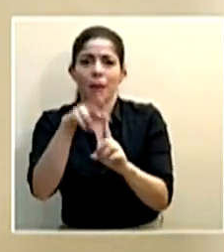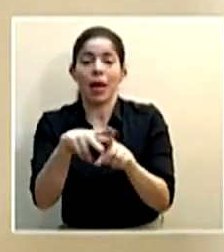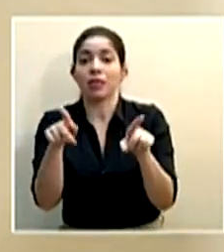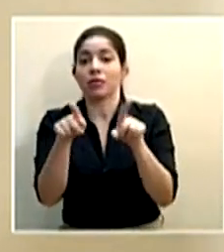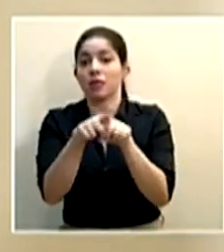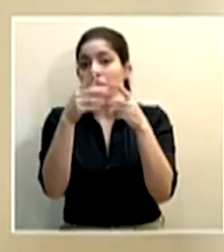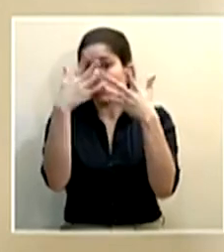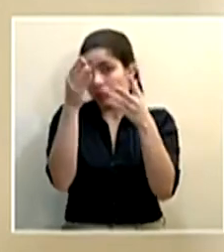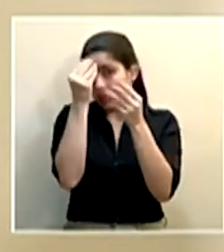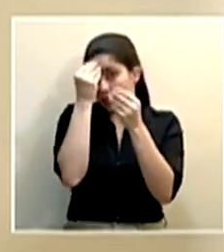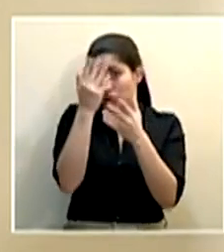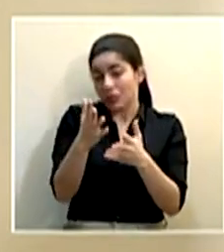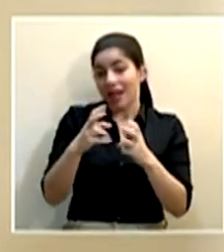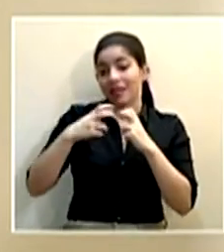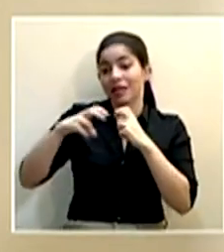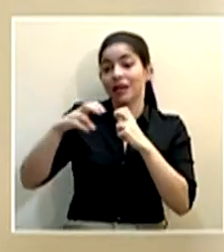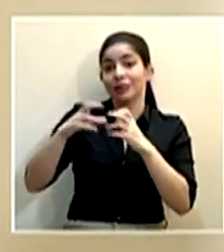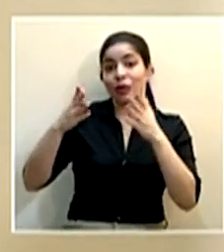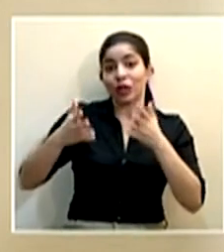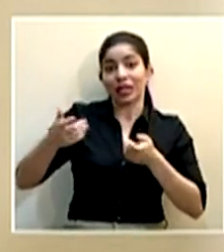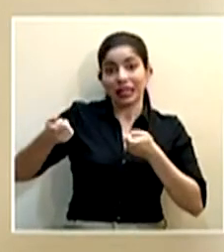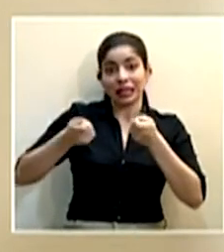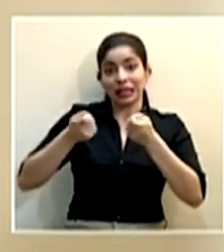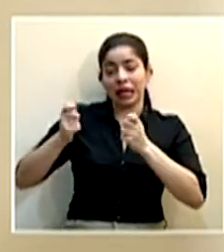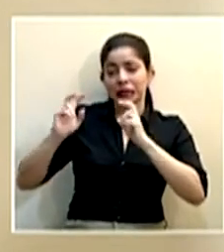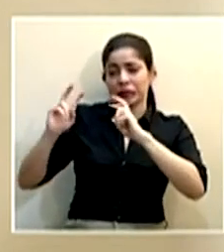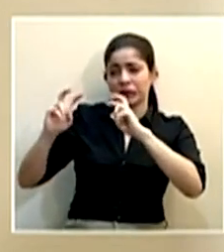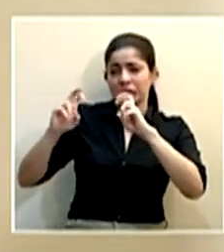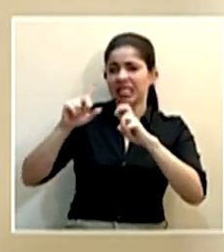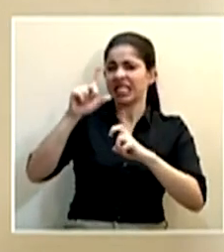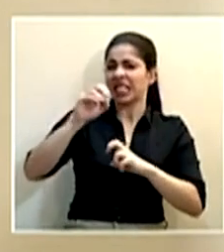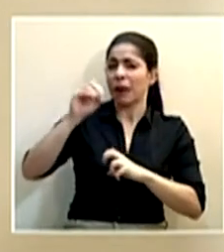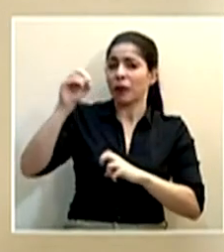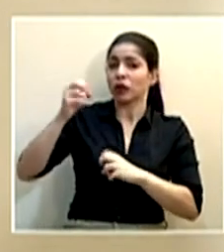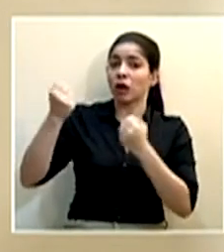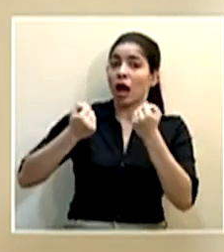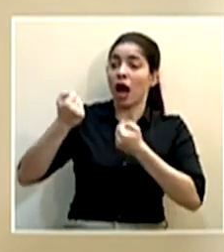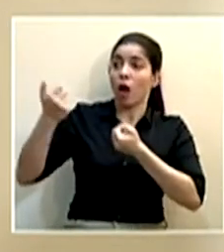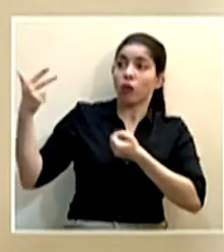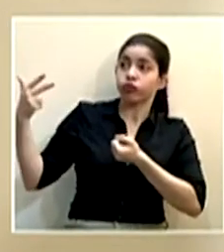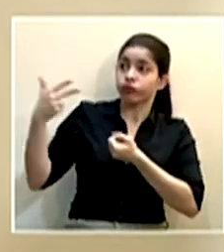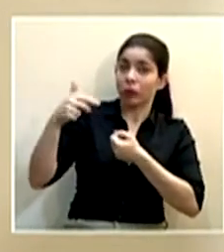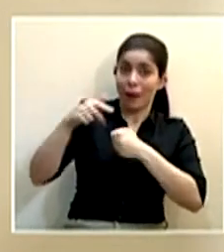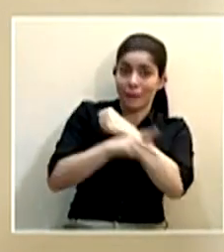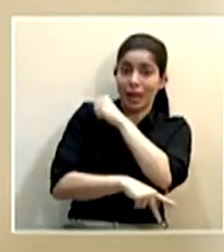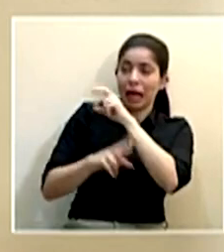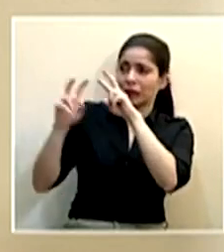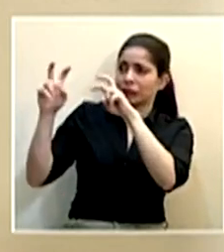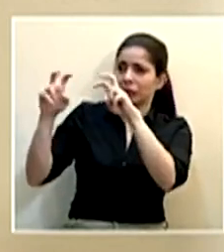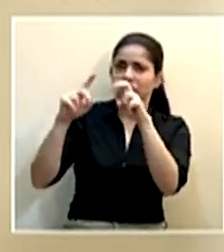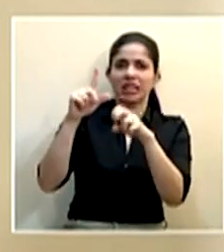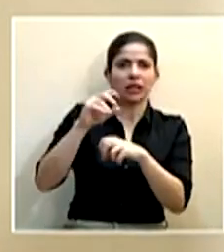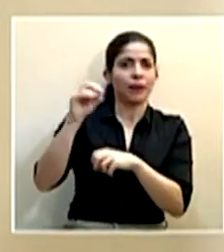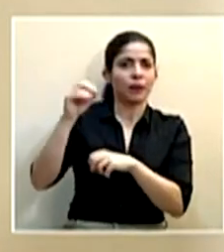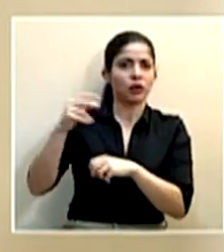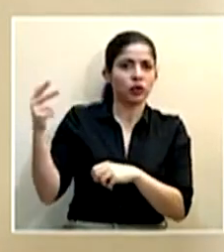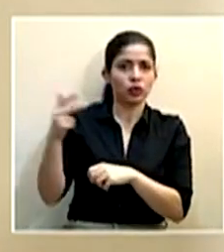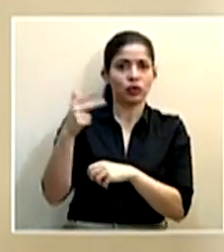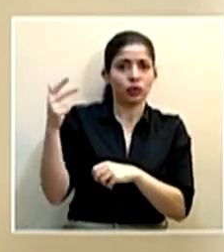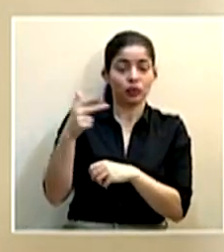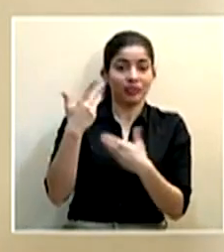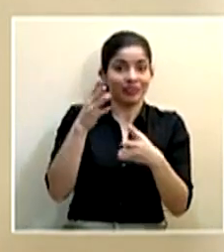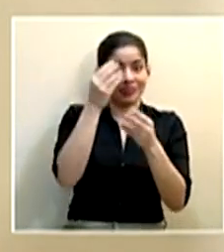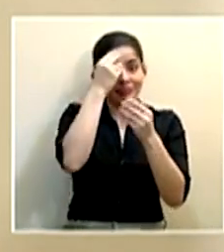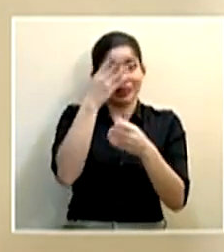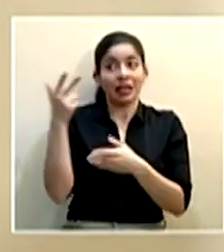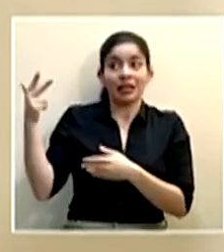hemos indicado en el caso de los transportistas, se ha estado muestreando al 100% de los transportistas que han ingresado al país y ya incluso, yo lo acabo de notificar,